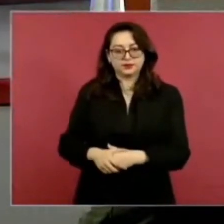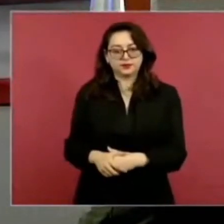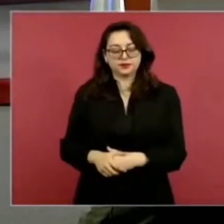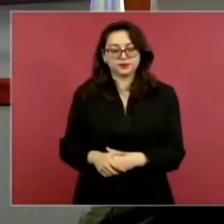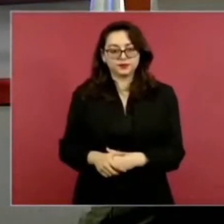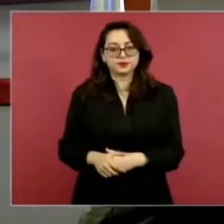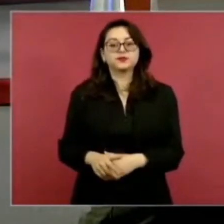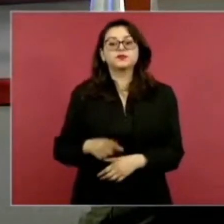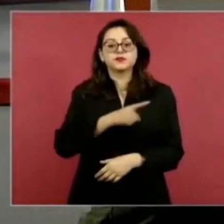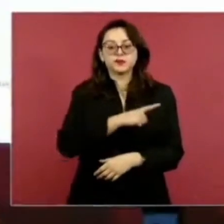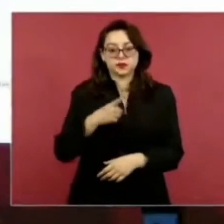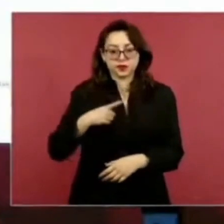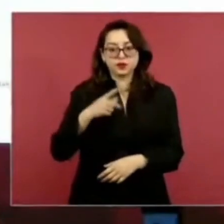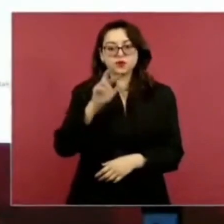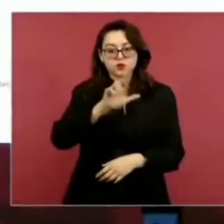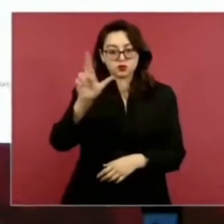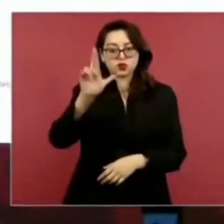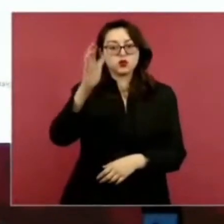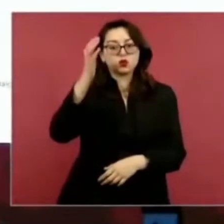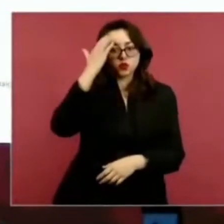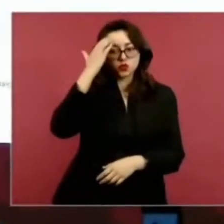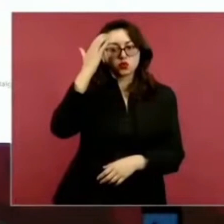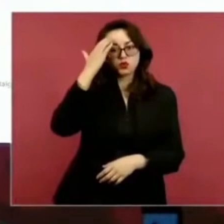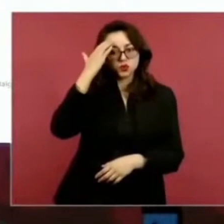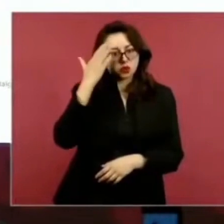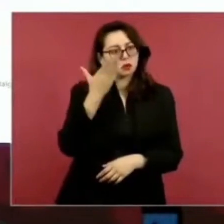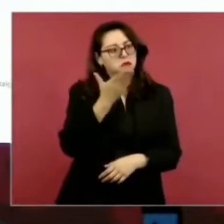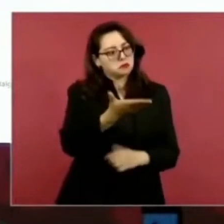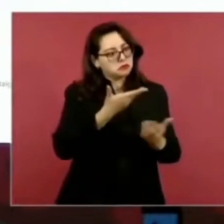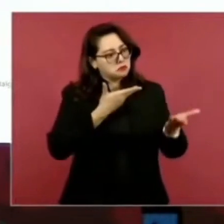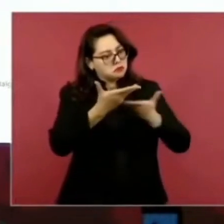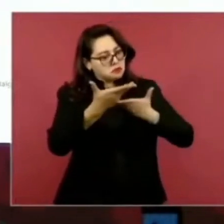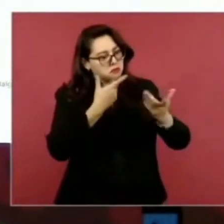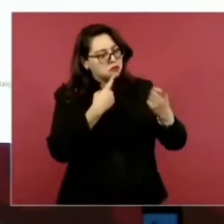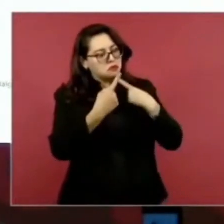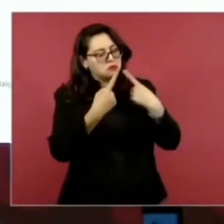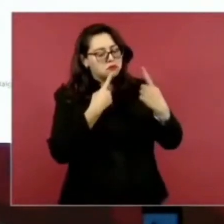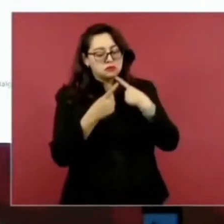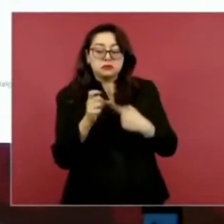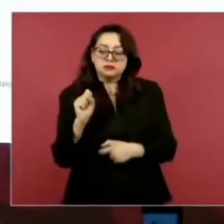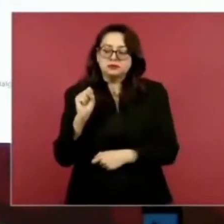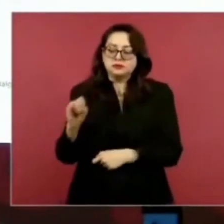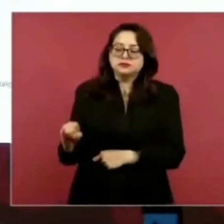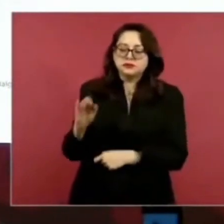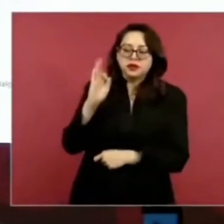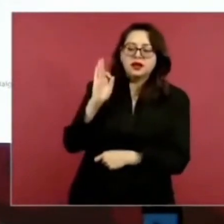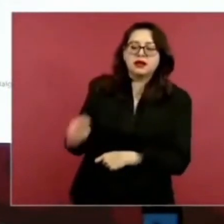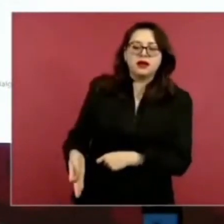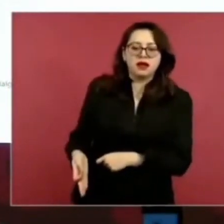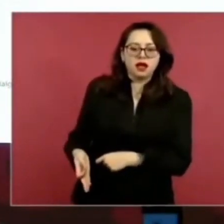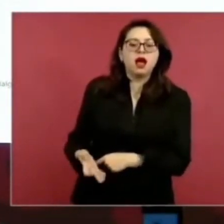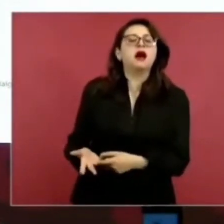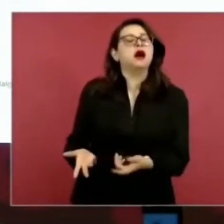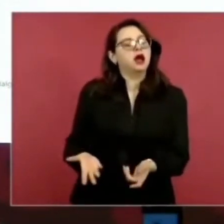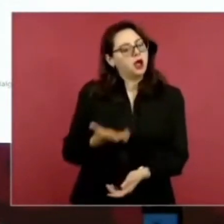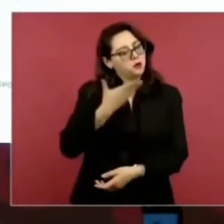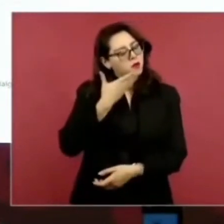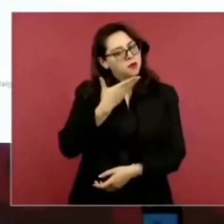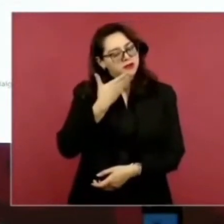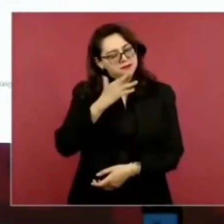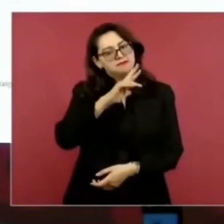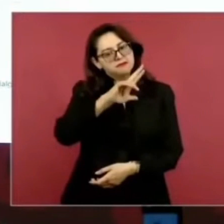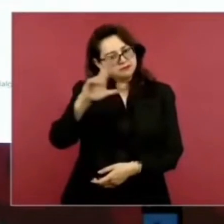que reconocer que aceptaron entregar,